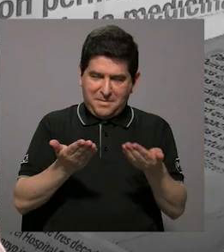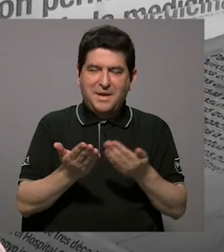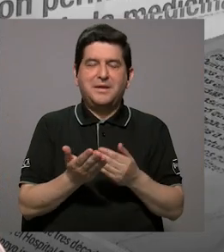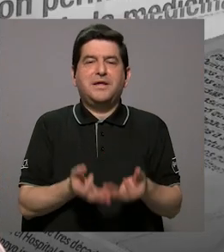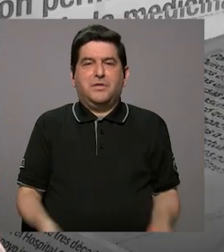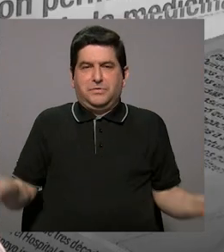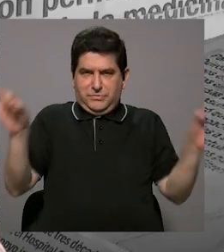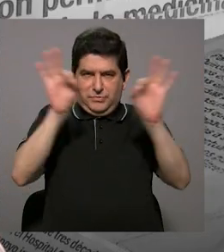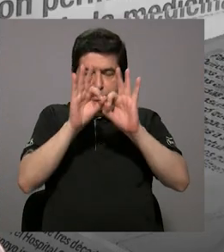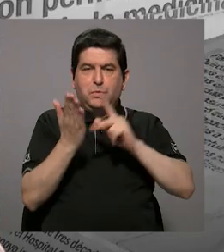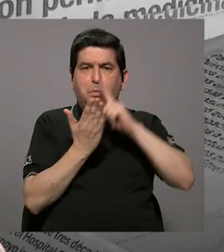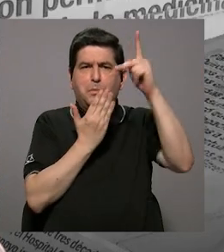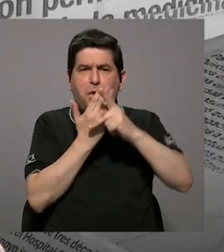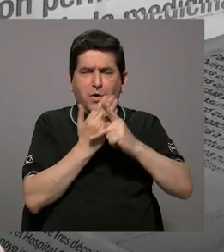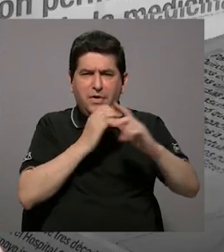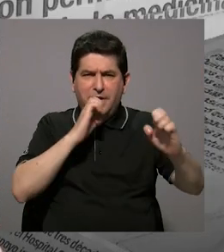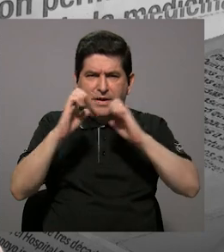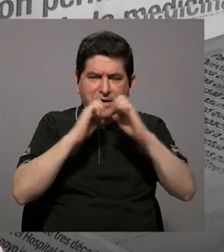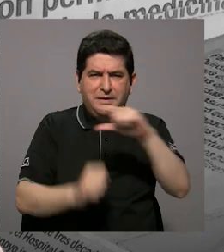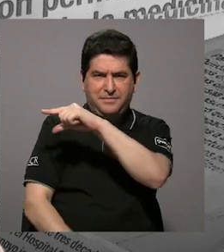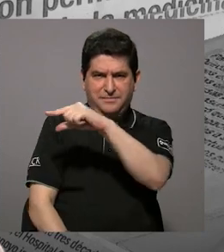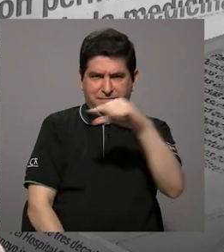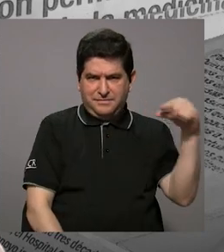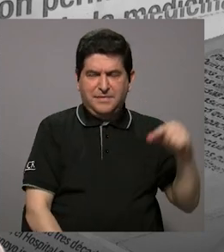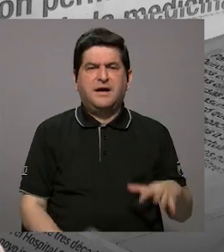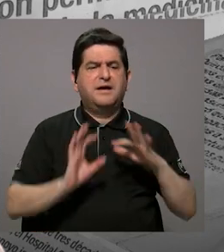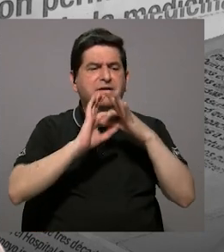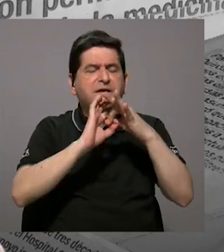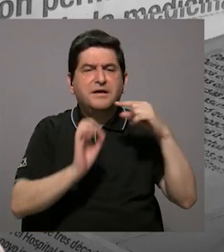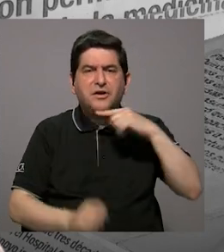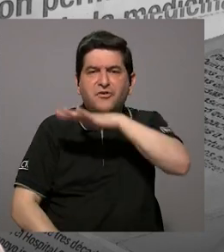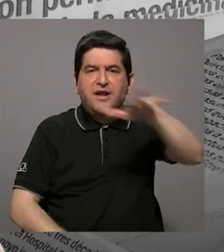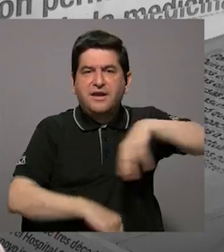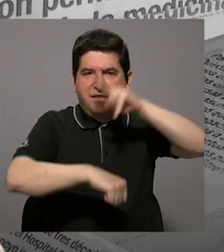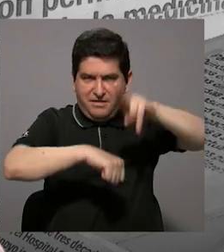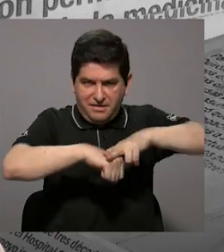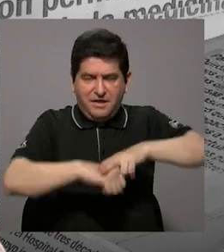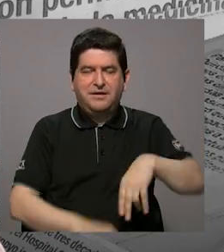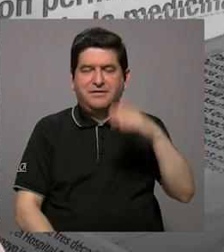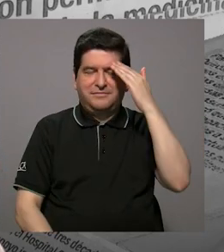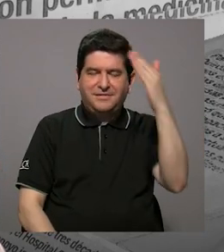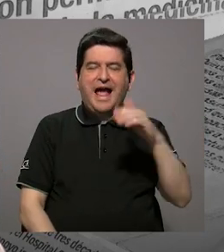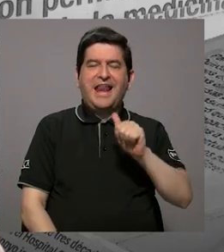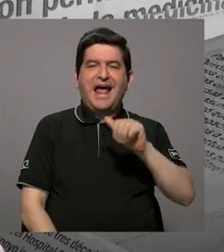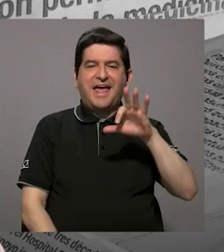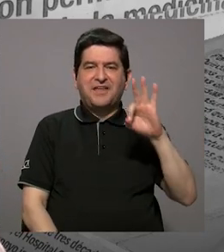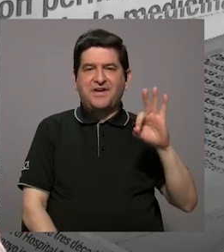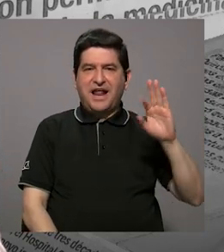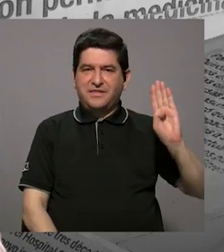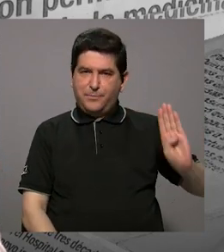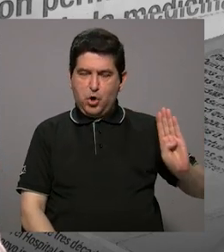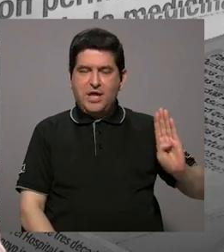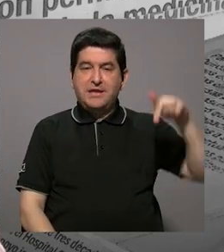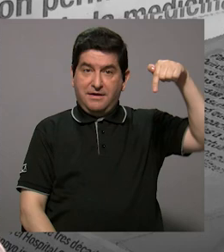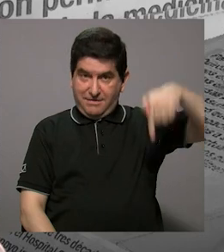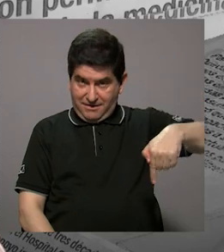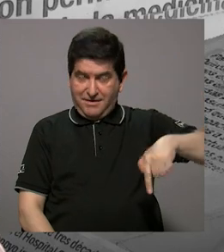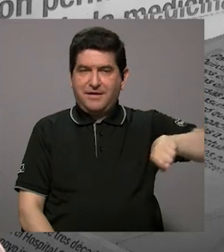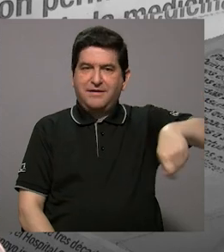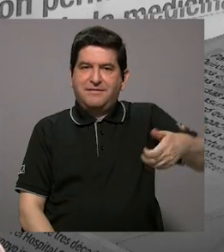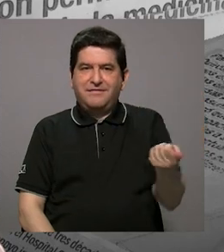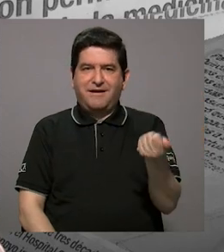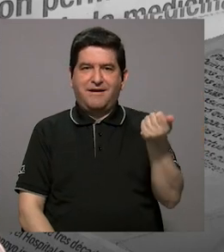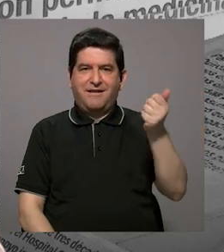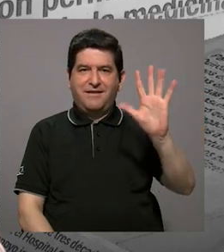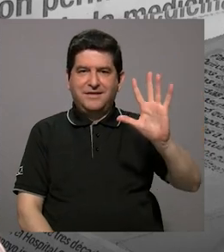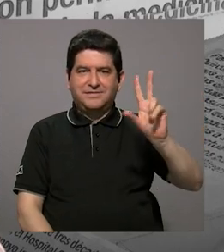Bienvenidos a Lo que importa, un programa de entrevistas semanal sobre la realidad nacional. Les saluda Alejandra Fernández Bonilla, aquí